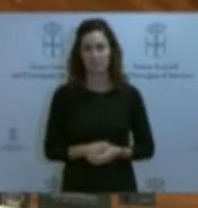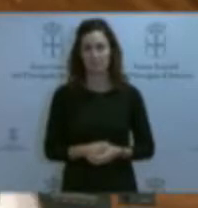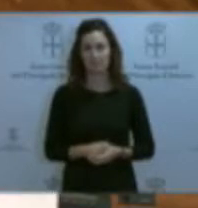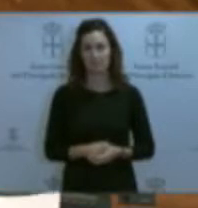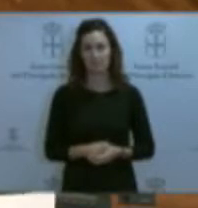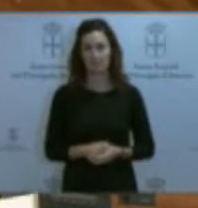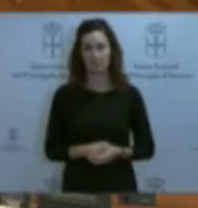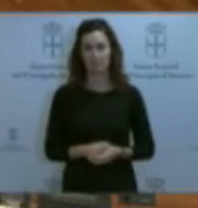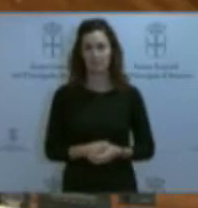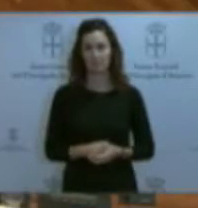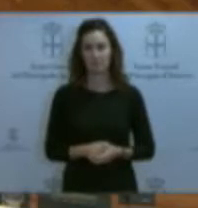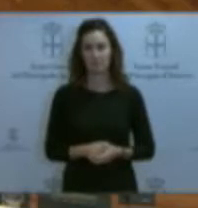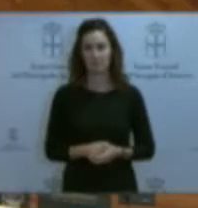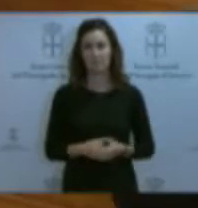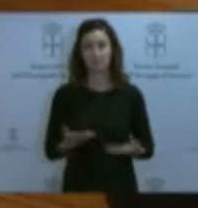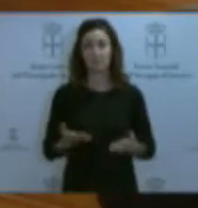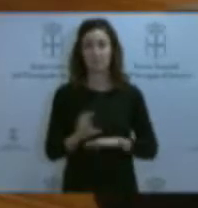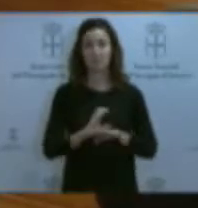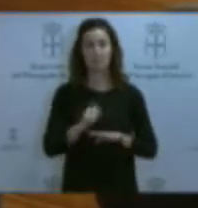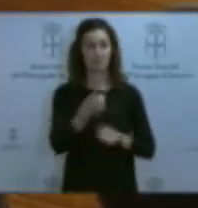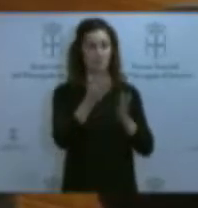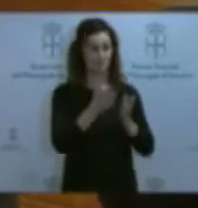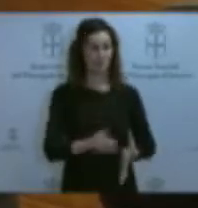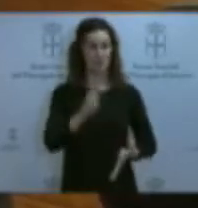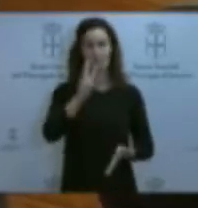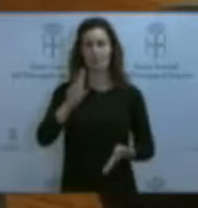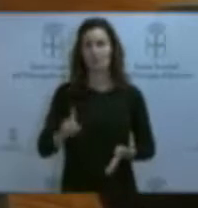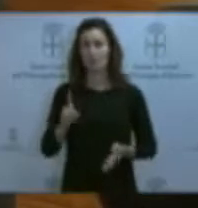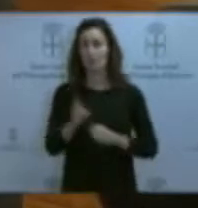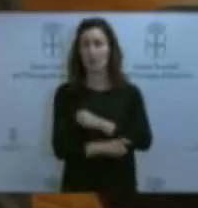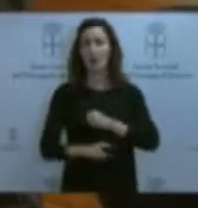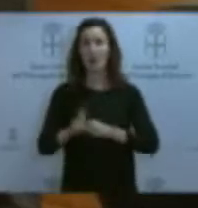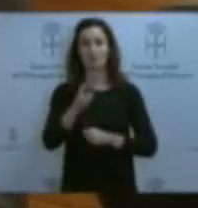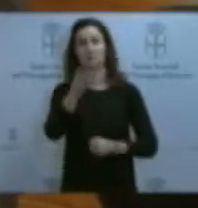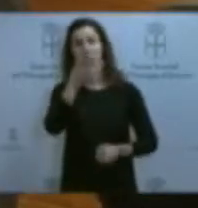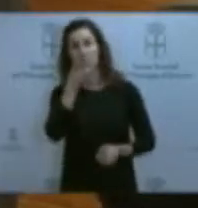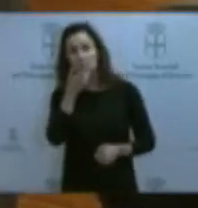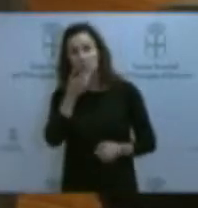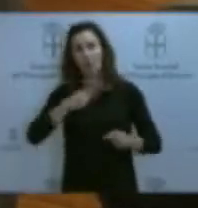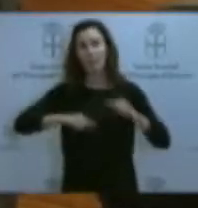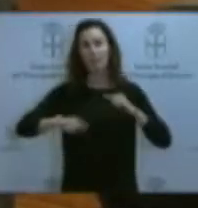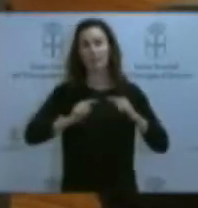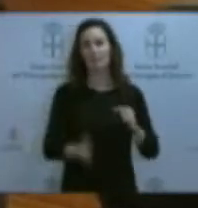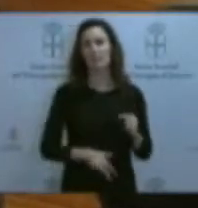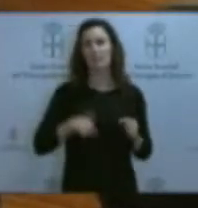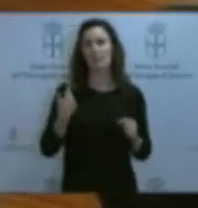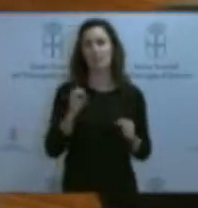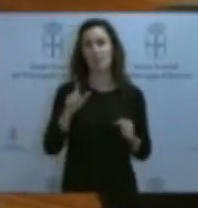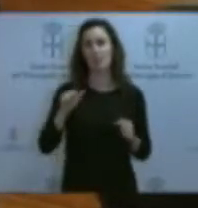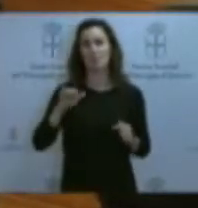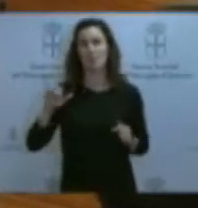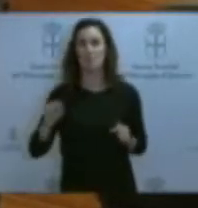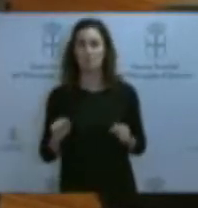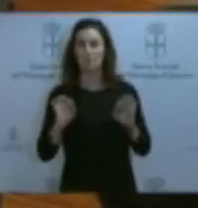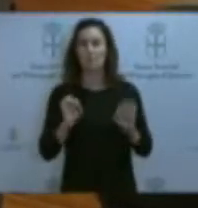presidente. Consejero, el 31 de agosto, efectivamente, conocíamos la dimisión del director general de JITPA, Alfonso Oliva, que tras poco más de 14